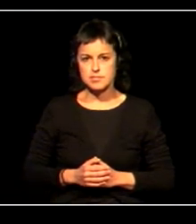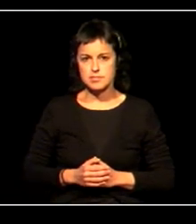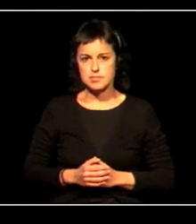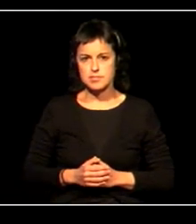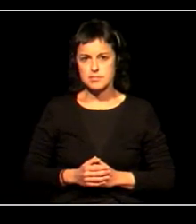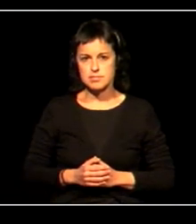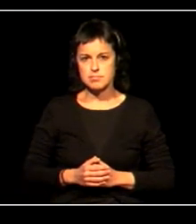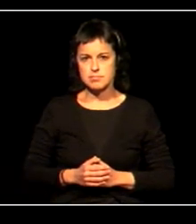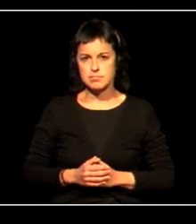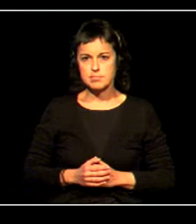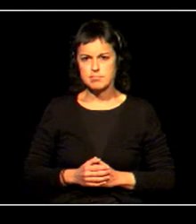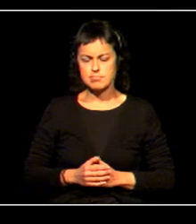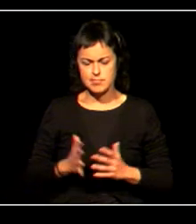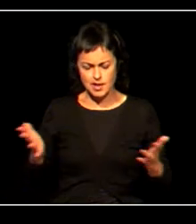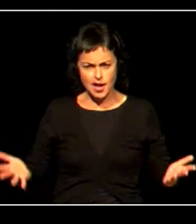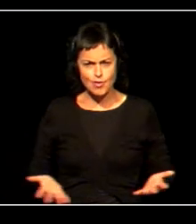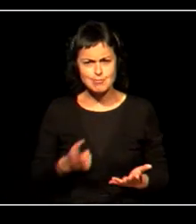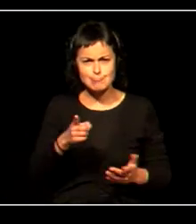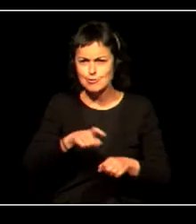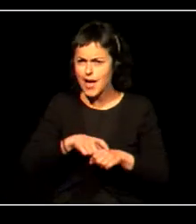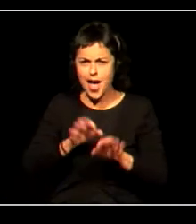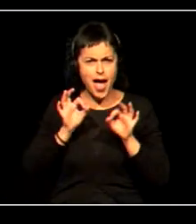Aurrera, izan zaitez, zu.